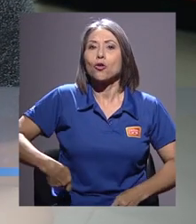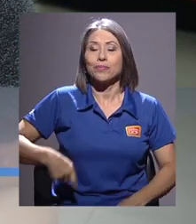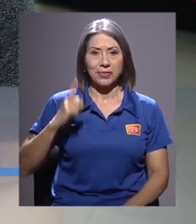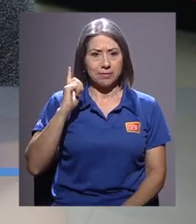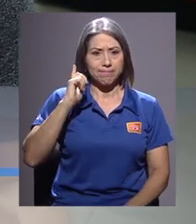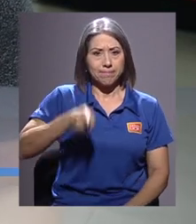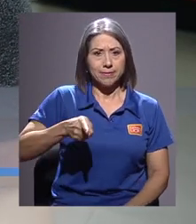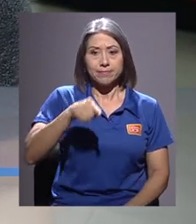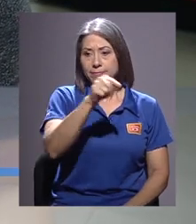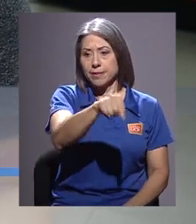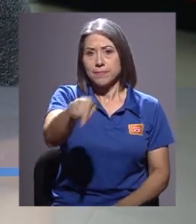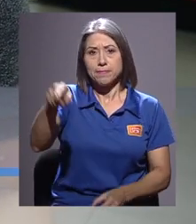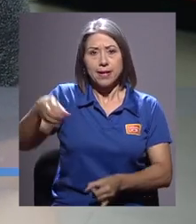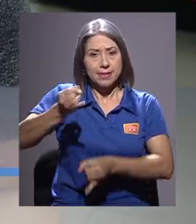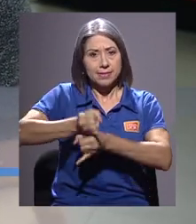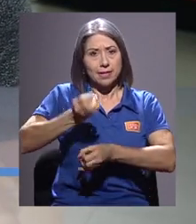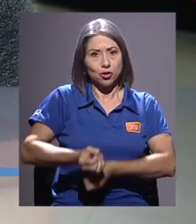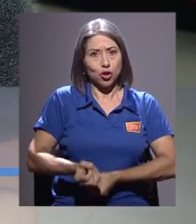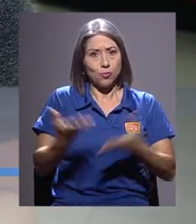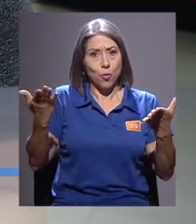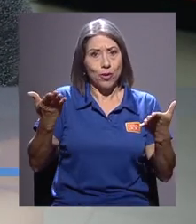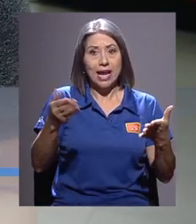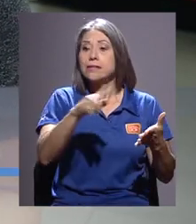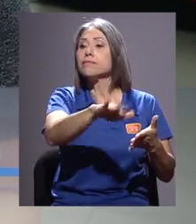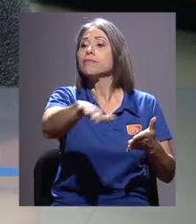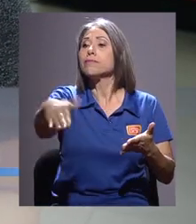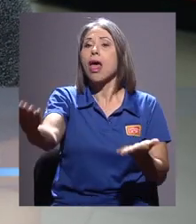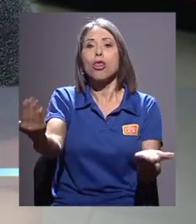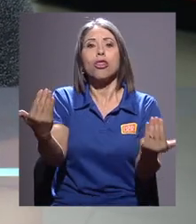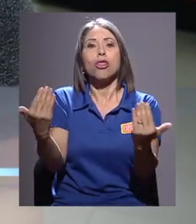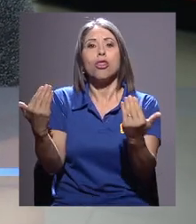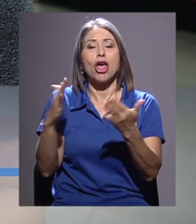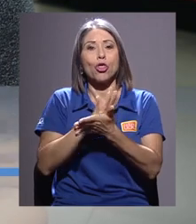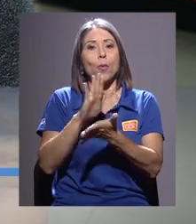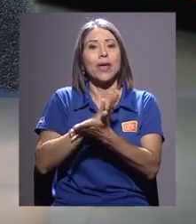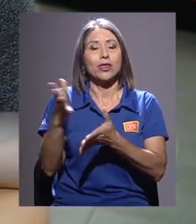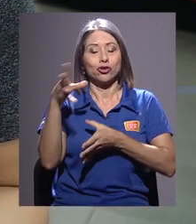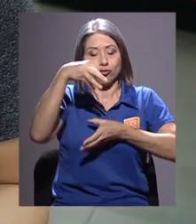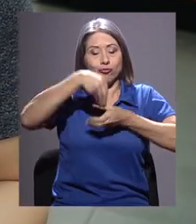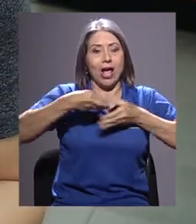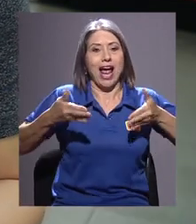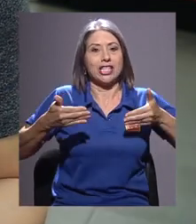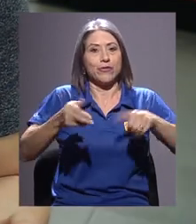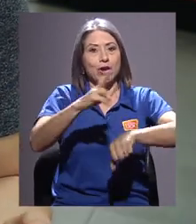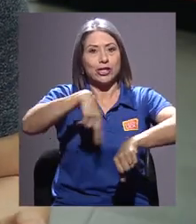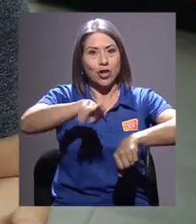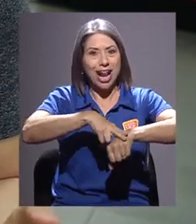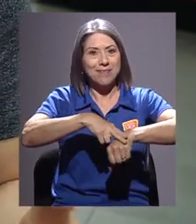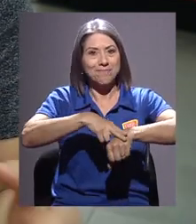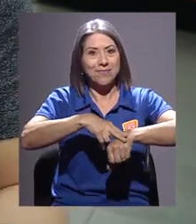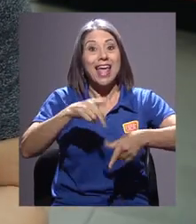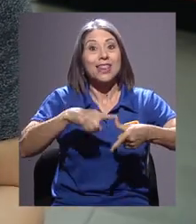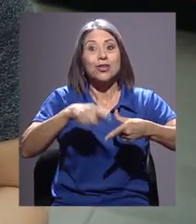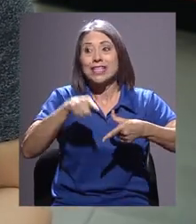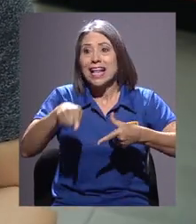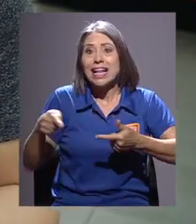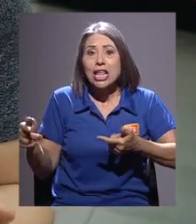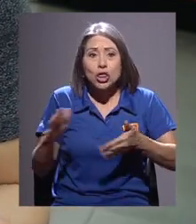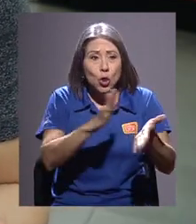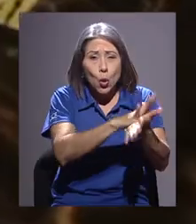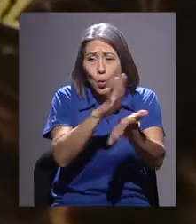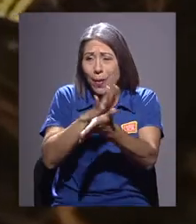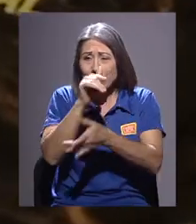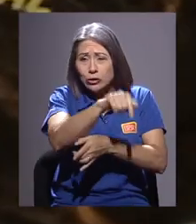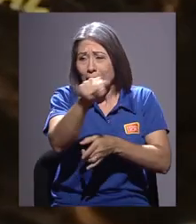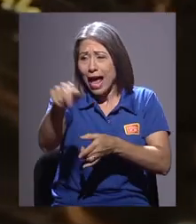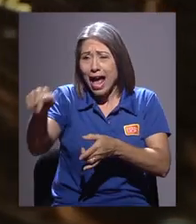las instituciones públicas que remitan los documentos al Archivo Nacional. Entonces el Archivo Nacional hace un rescate de todos esos